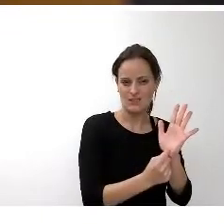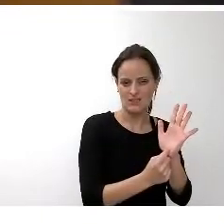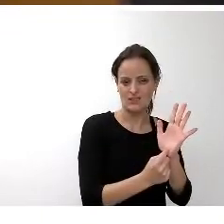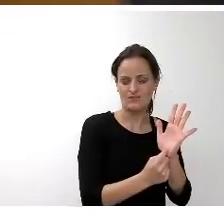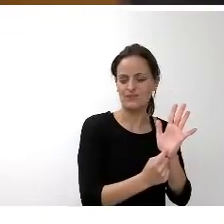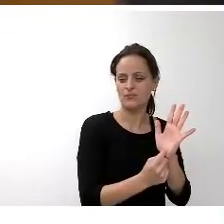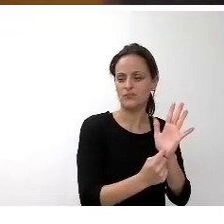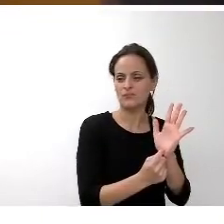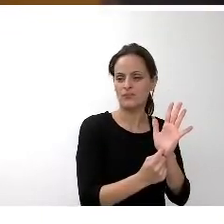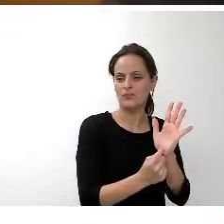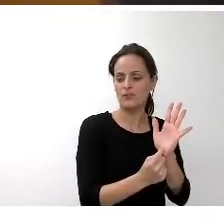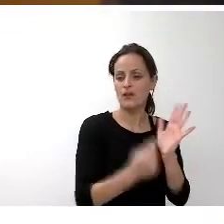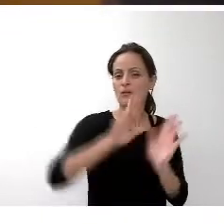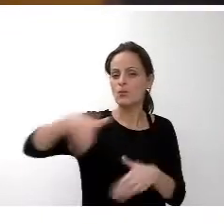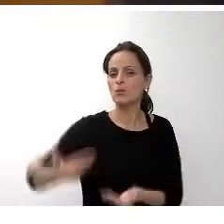por último,